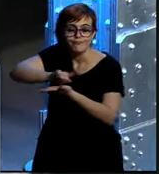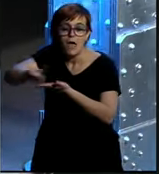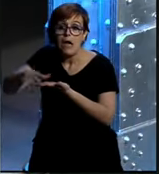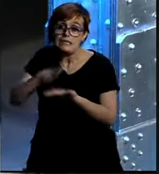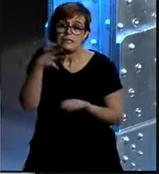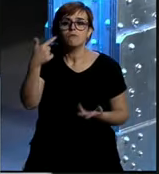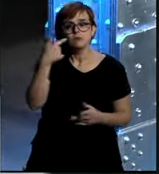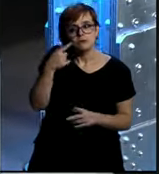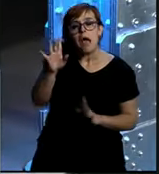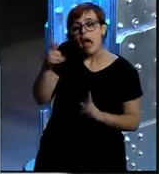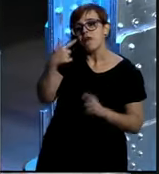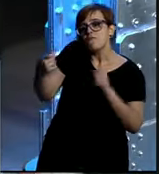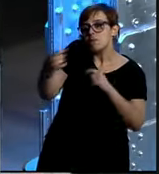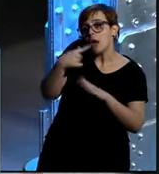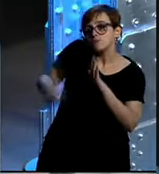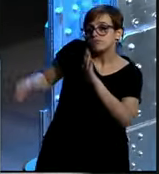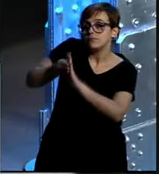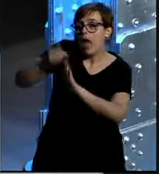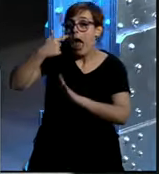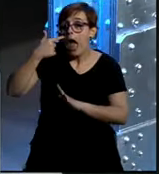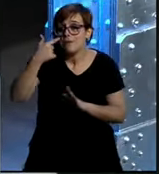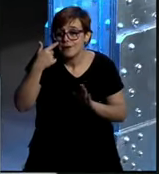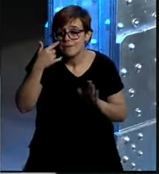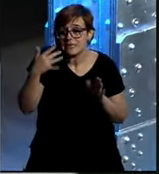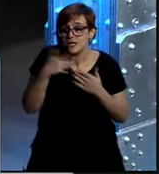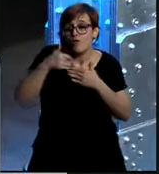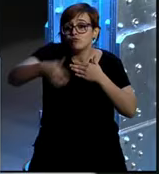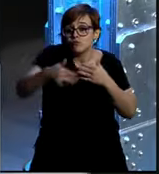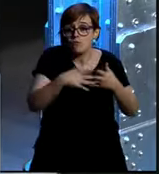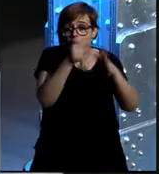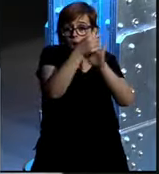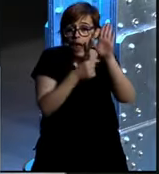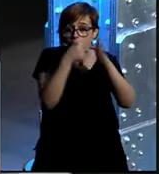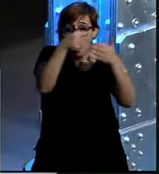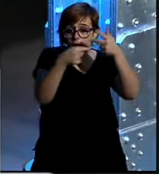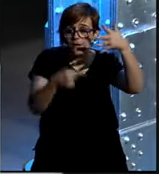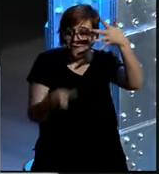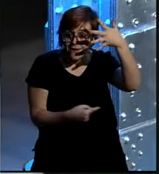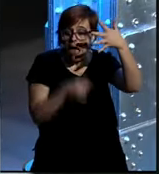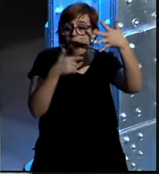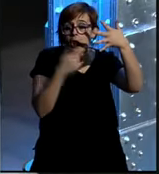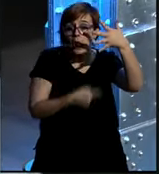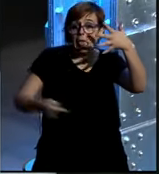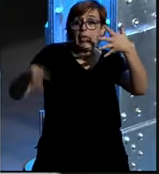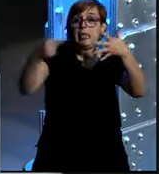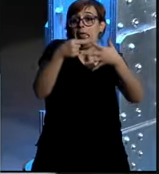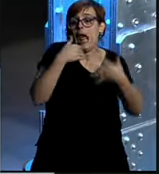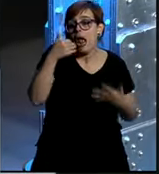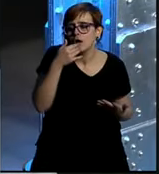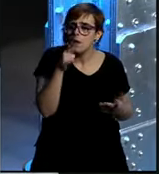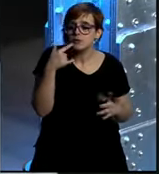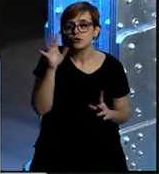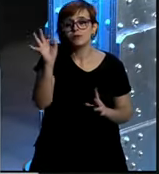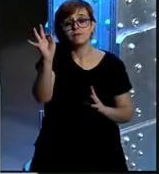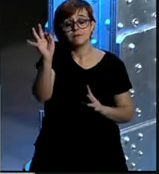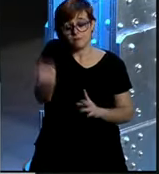fundamental apuntamos el feedback te apuntaron el feedback no sé si en alguna versión del ranking lo acabarán incorporando pero que está en el matiz o en el detalle en mi